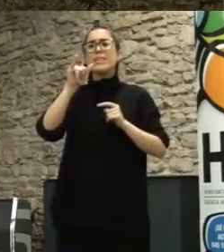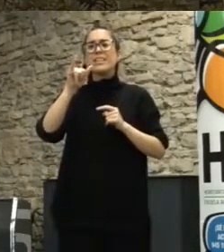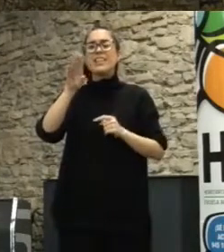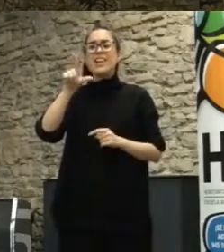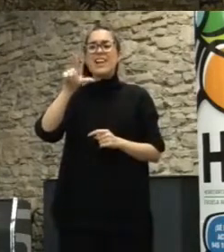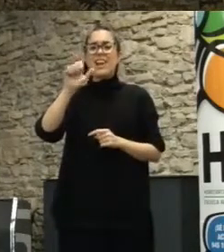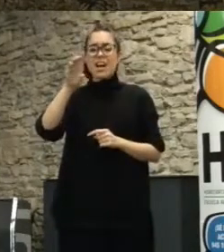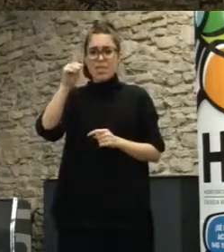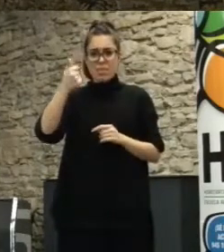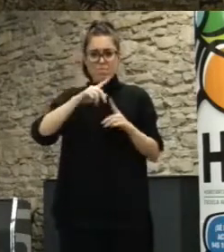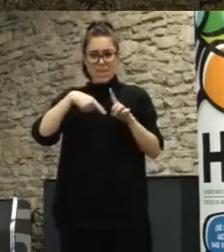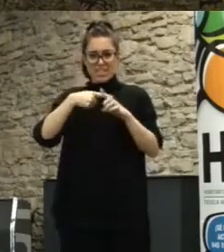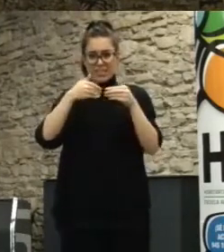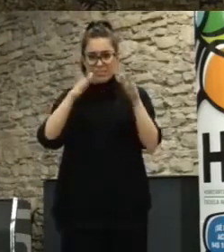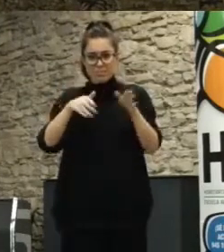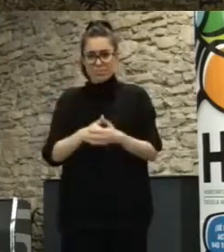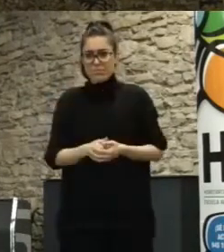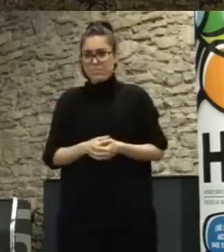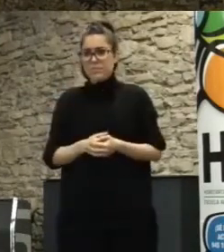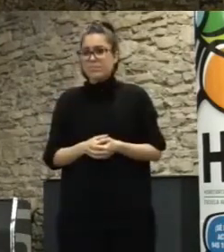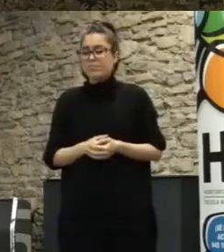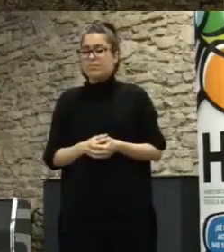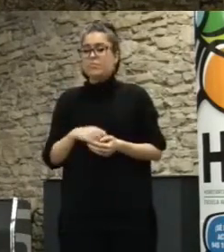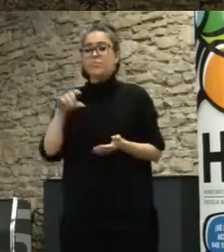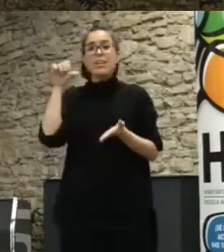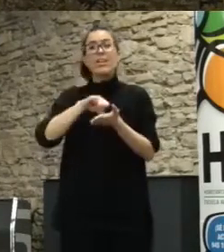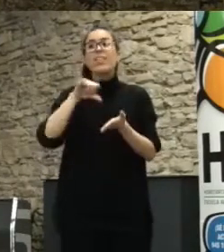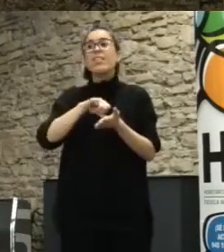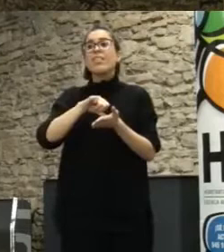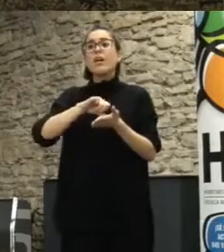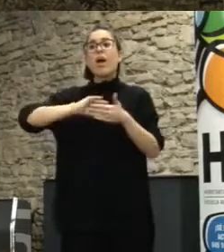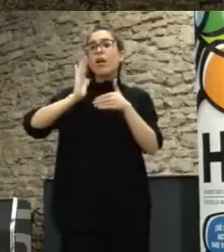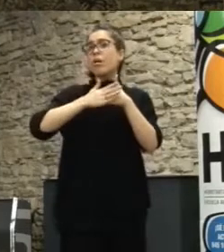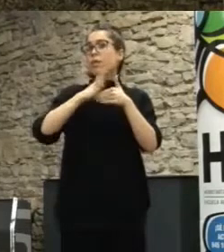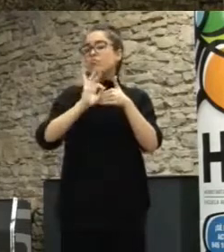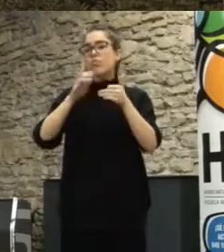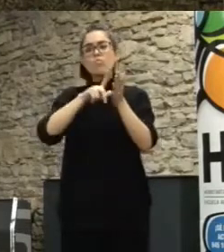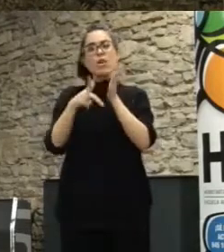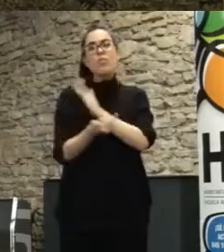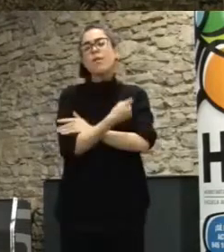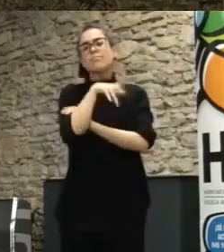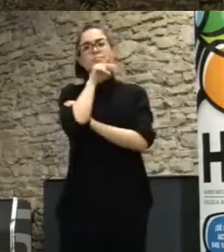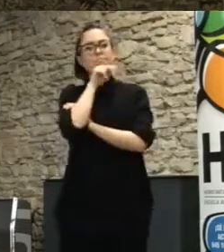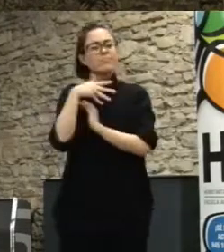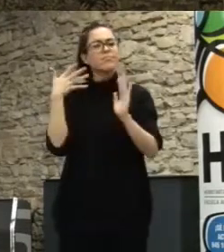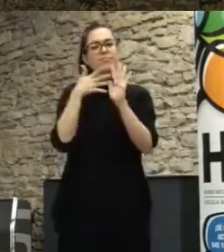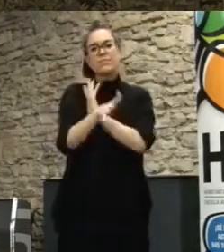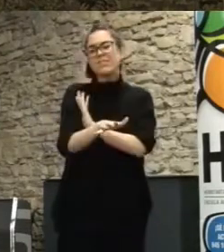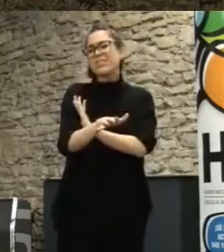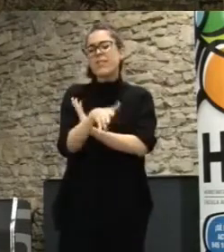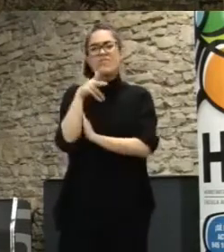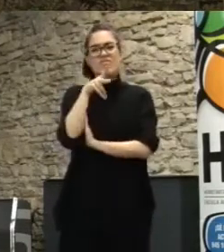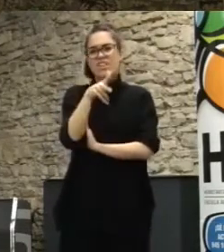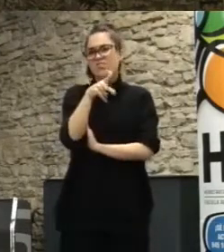una frase clásica del efebre la ciudad no es un libro acabado sino el lenguaje de la gente no es el derecho de la ciudad